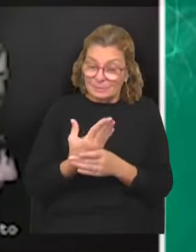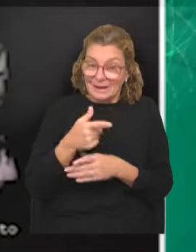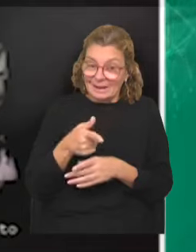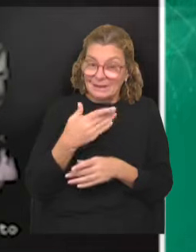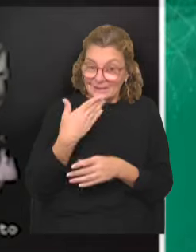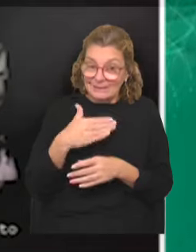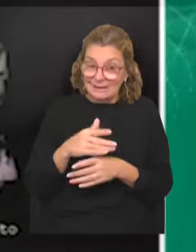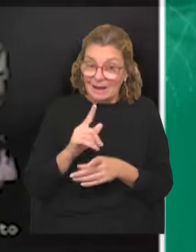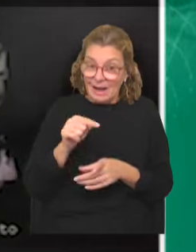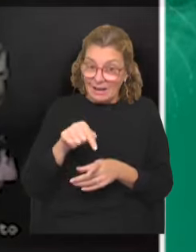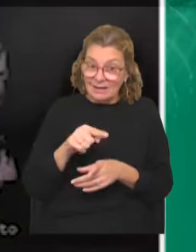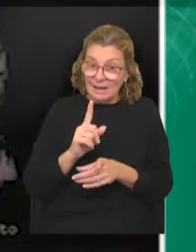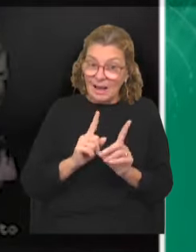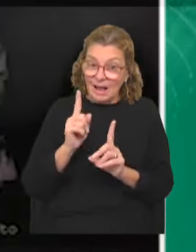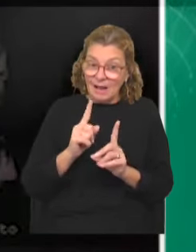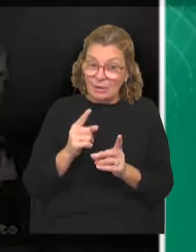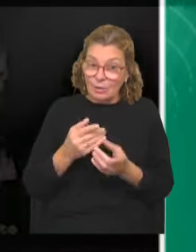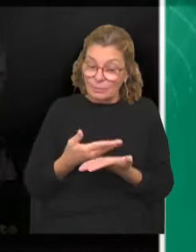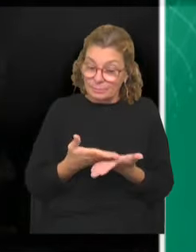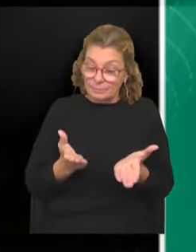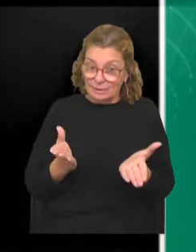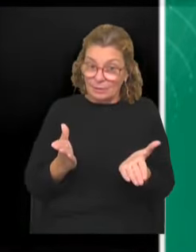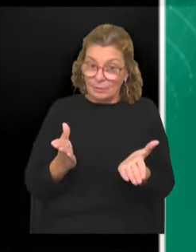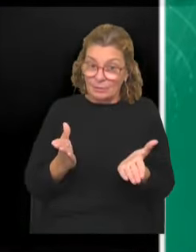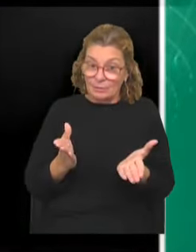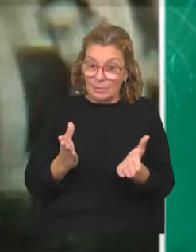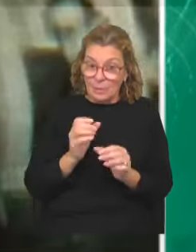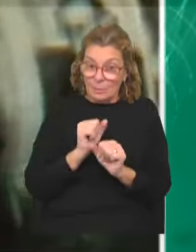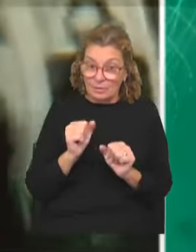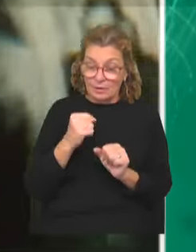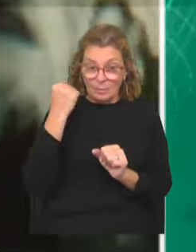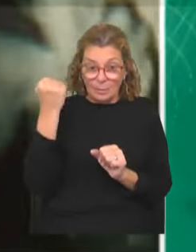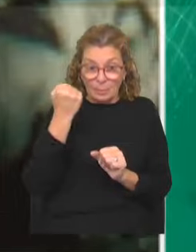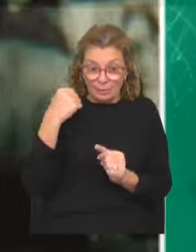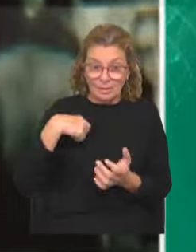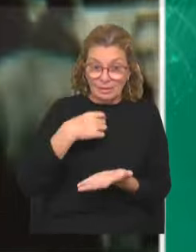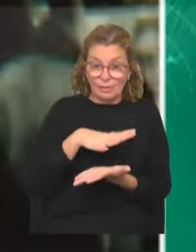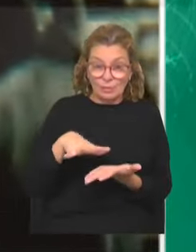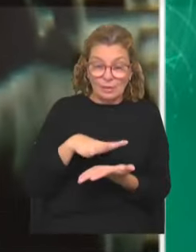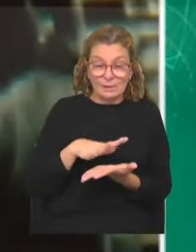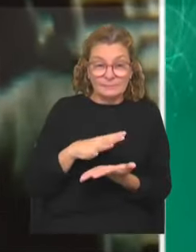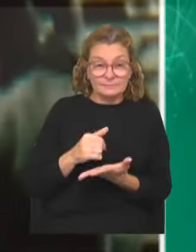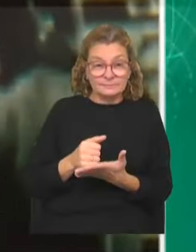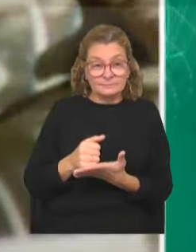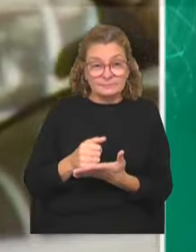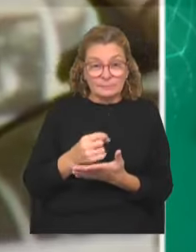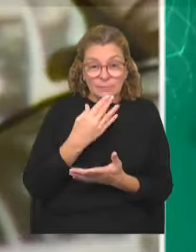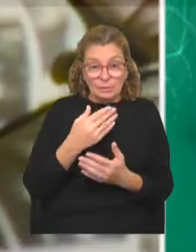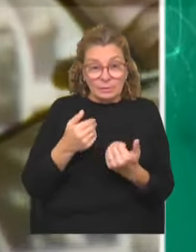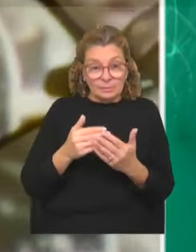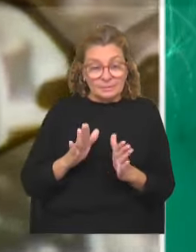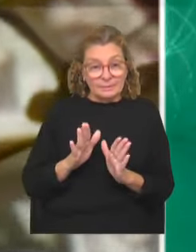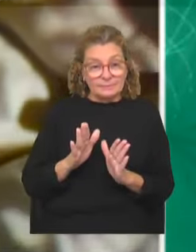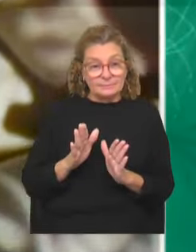puede haber un espectáculo y puede ser de relevancia social, ¿no? Y, bueno, ahí empezamos